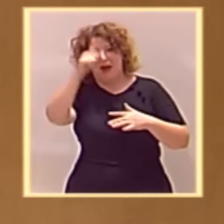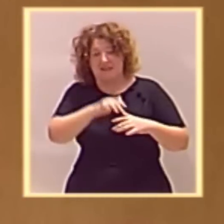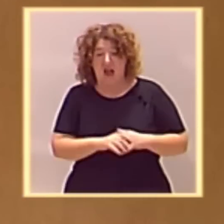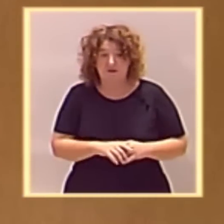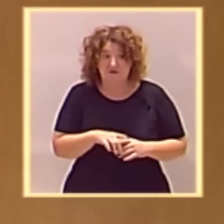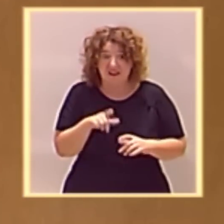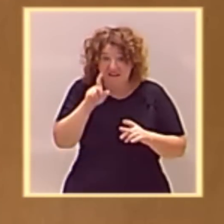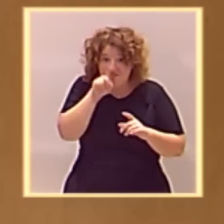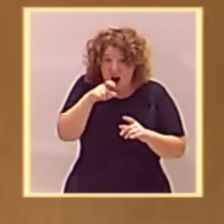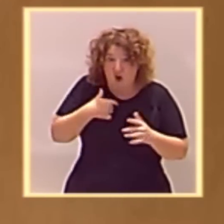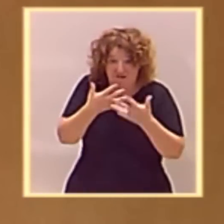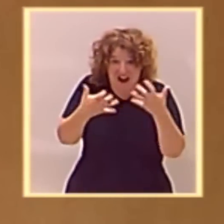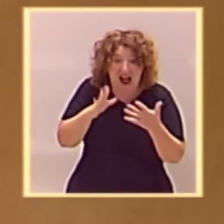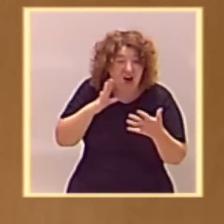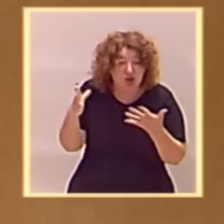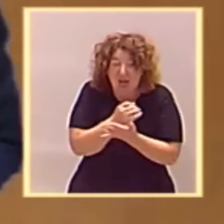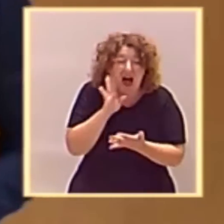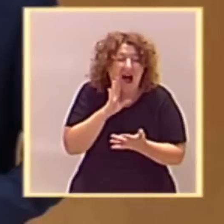insulta al presidente del Gobierno.